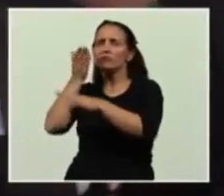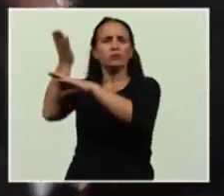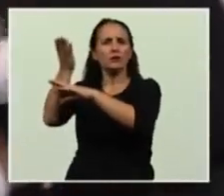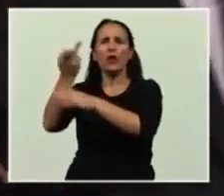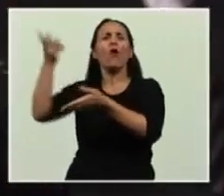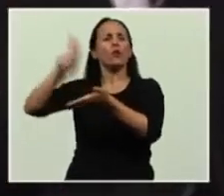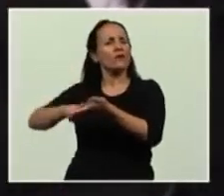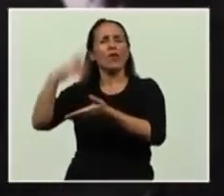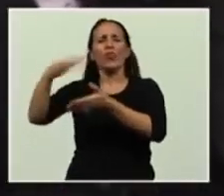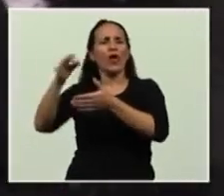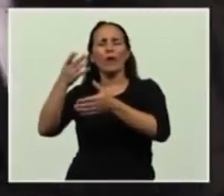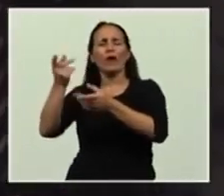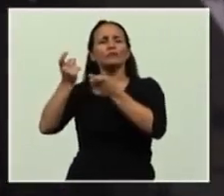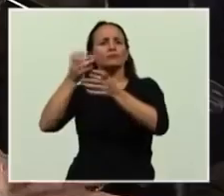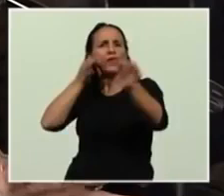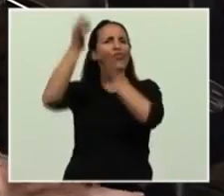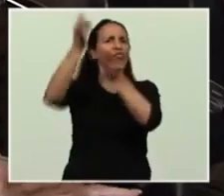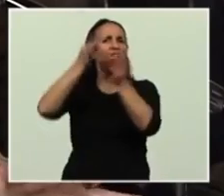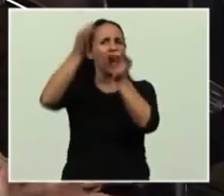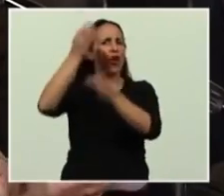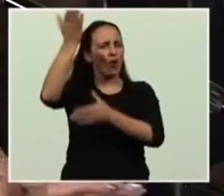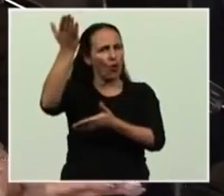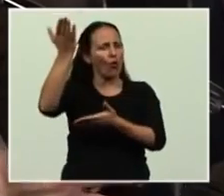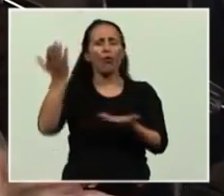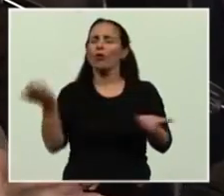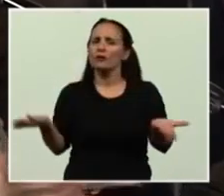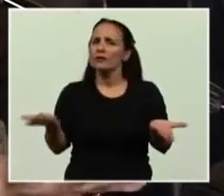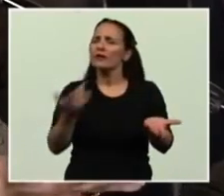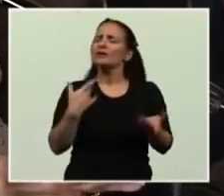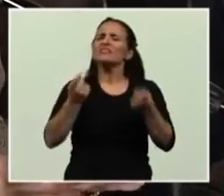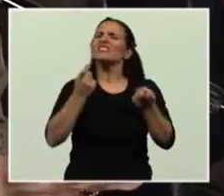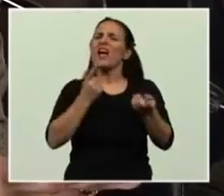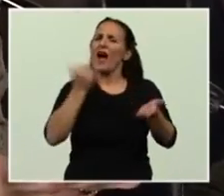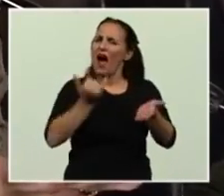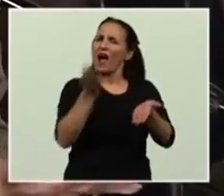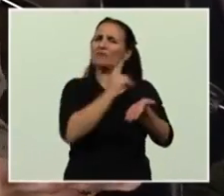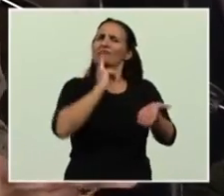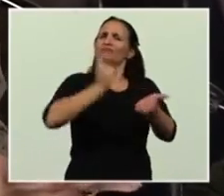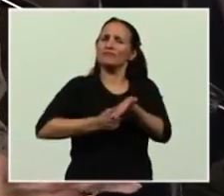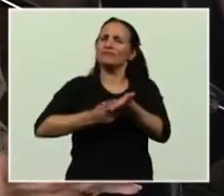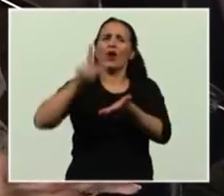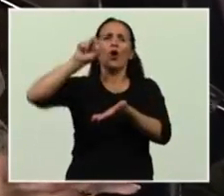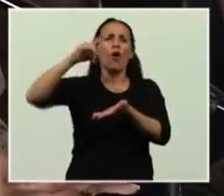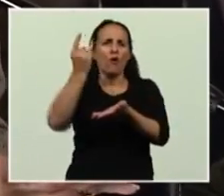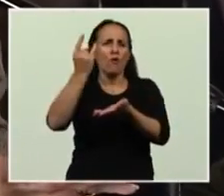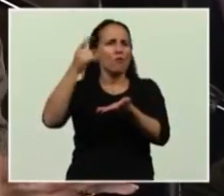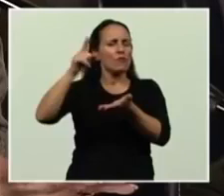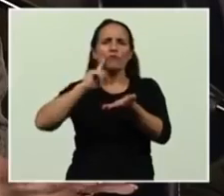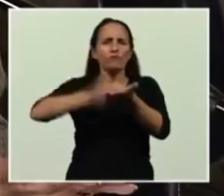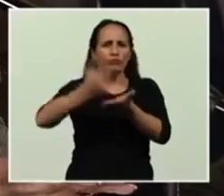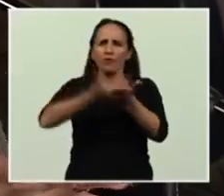y fundamentalmente el cumplimiento de las resoluciones de Naciones Unidas,